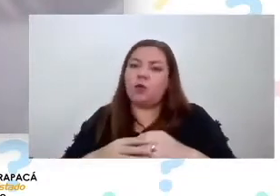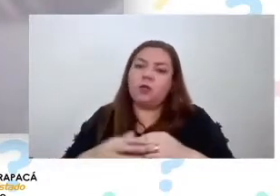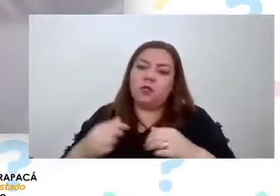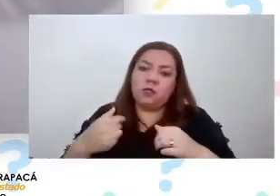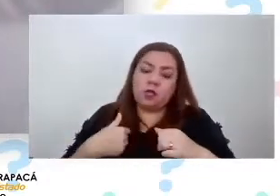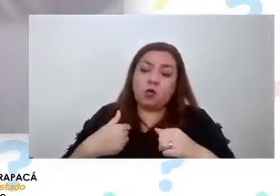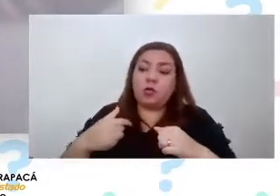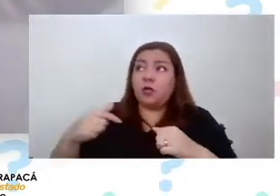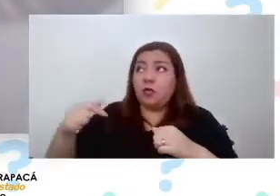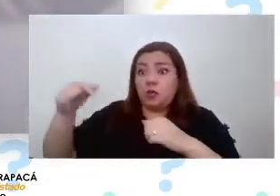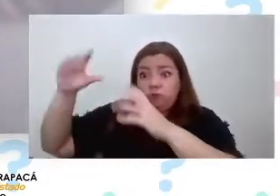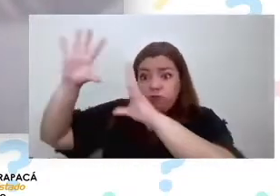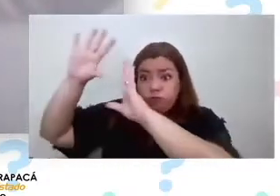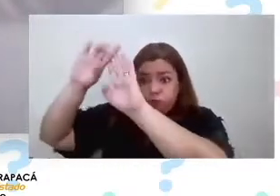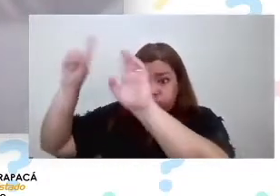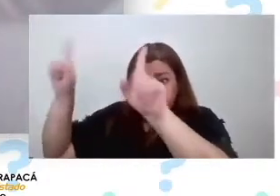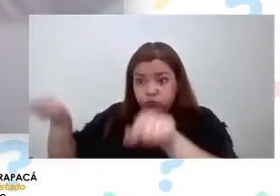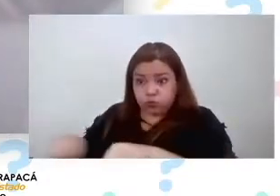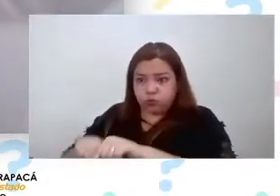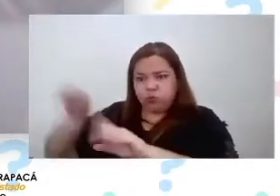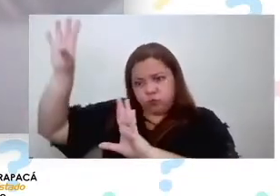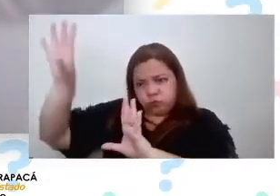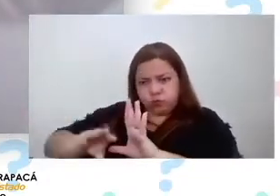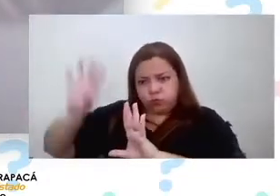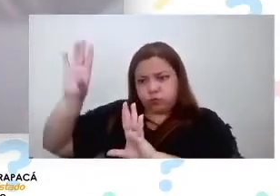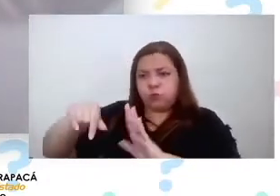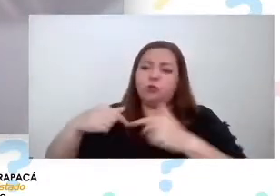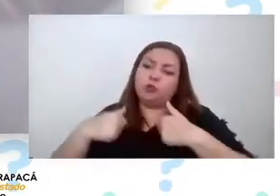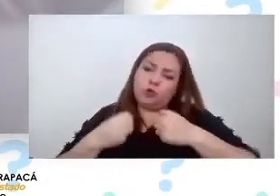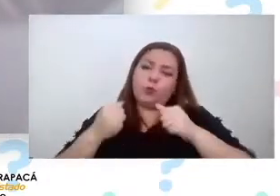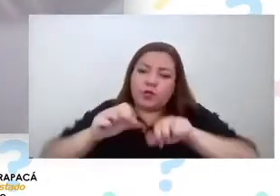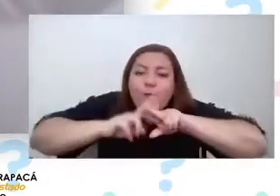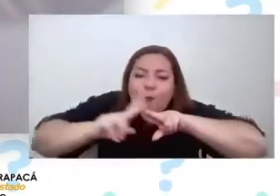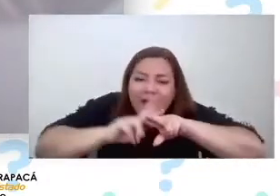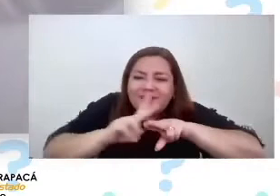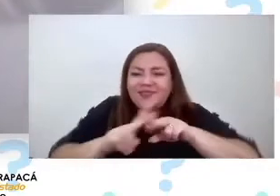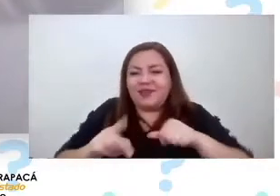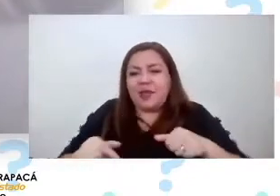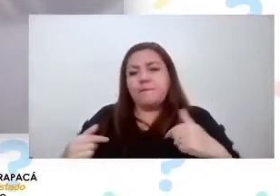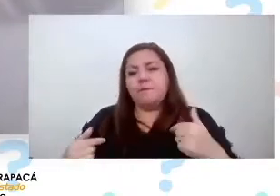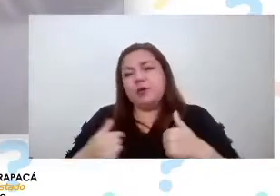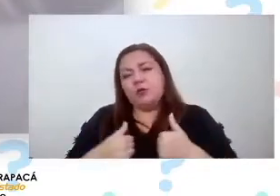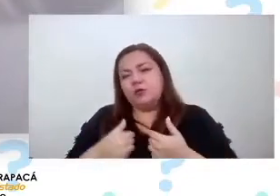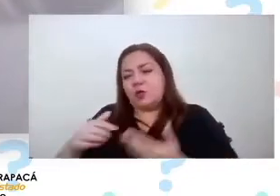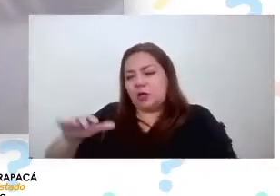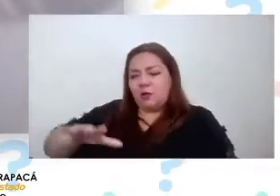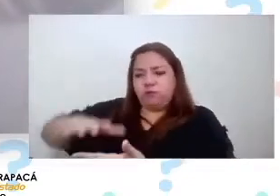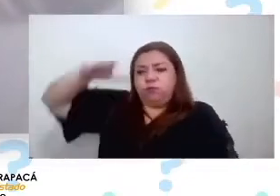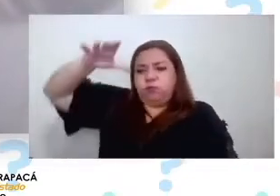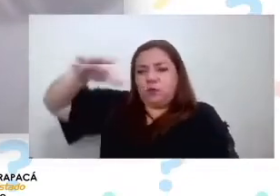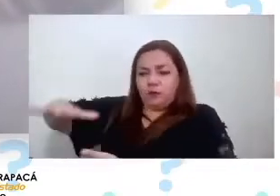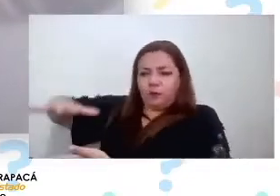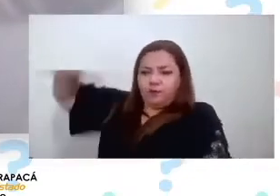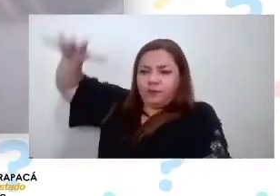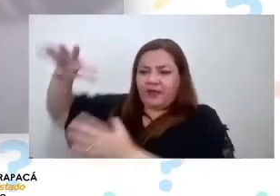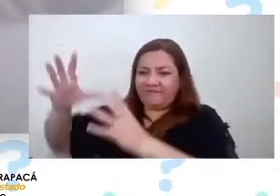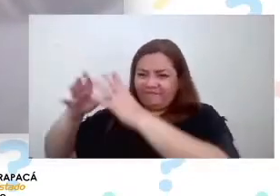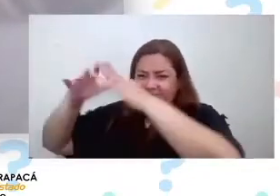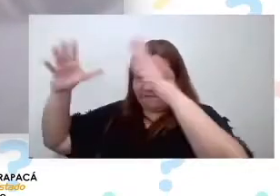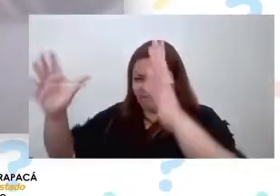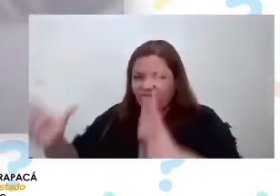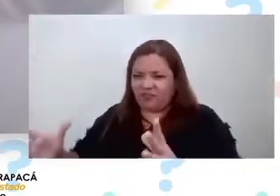atrapanieblas claro ahí se podría pero nosotros acá no solo acumulamos bidones el bidón más grande de